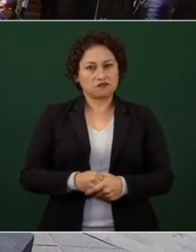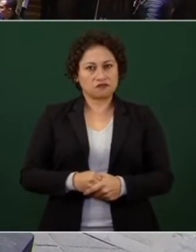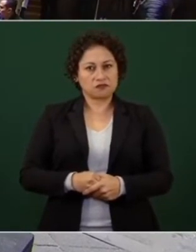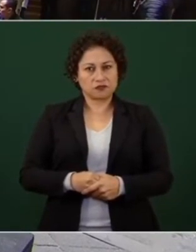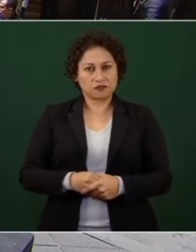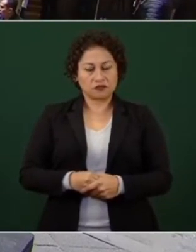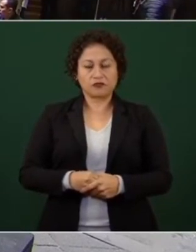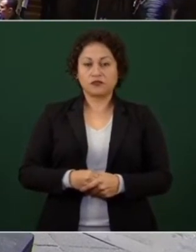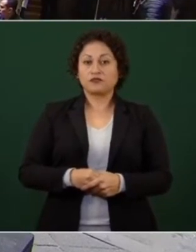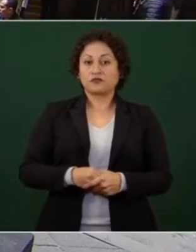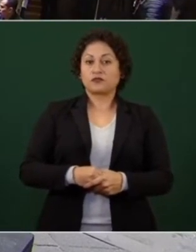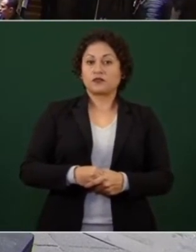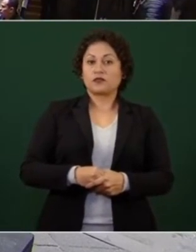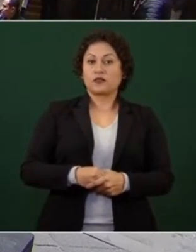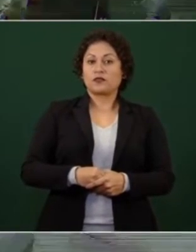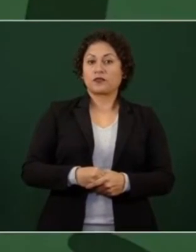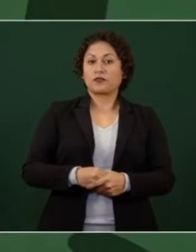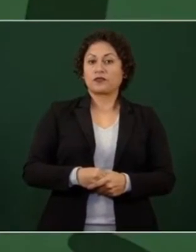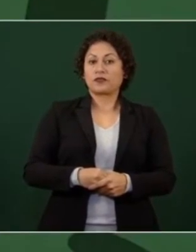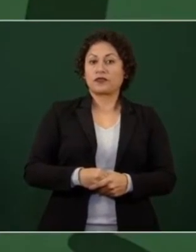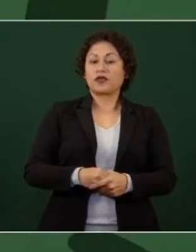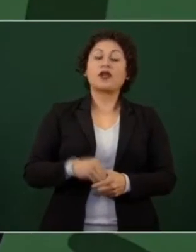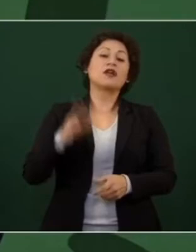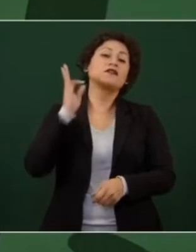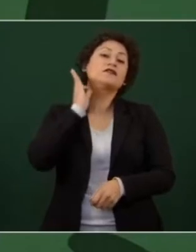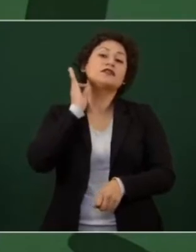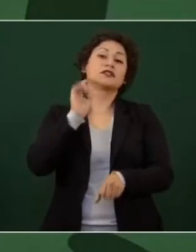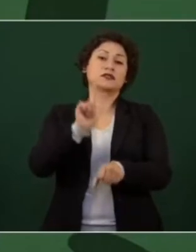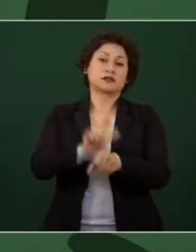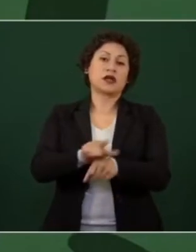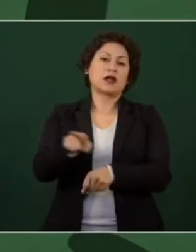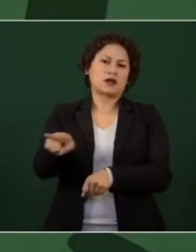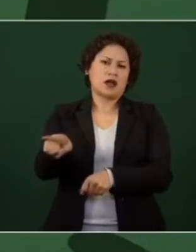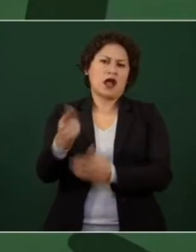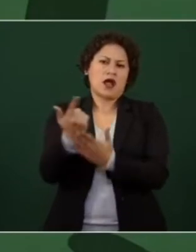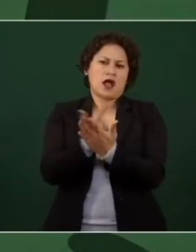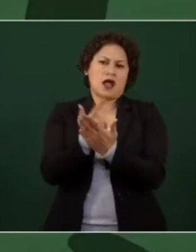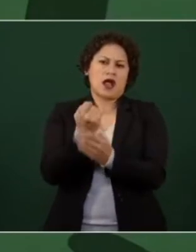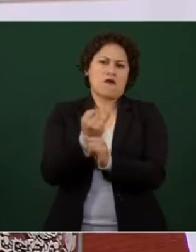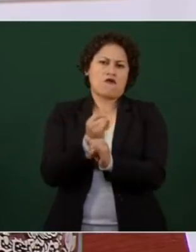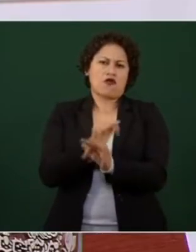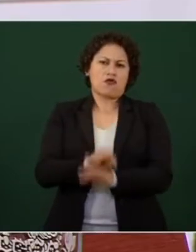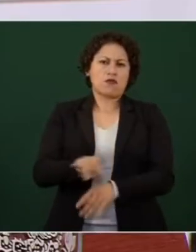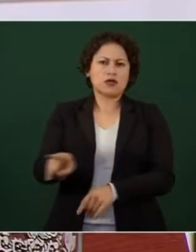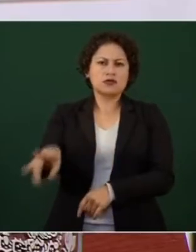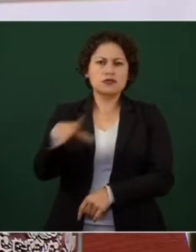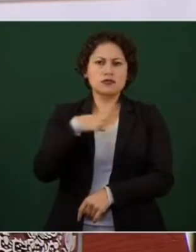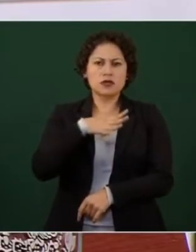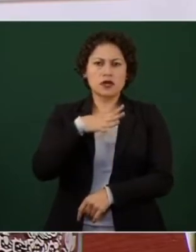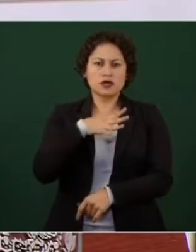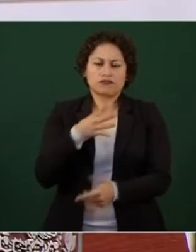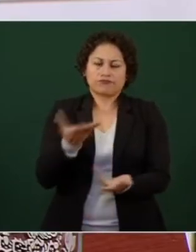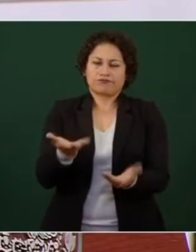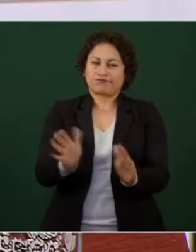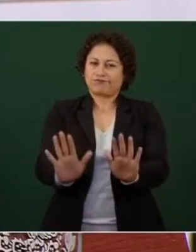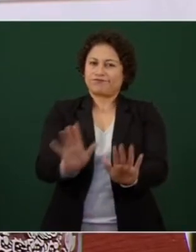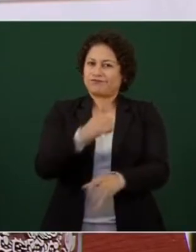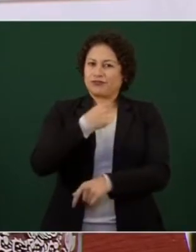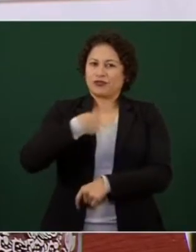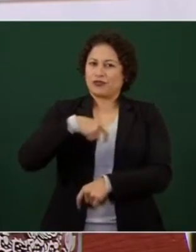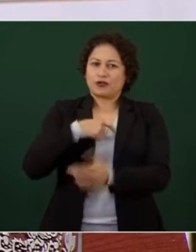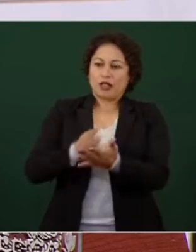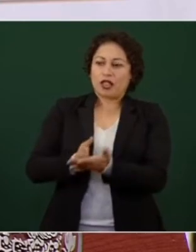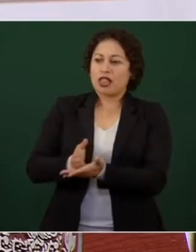la fiscalía tiene esos datos nosotros no este nos